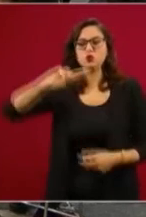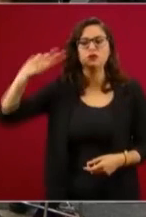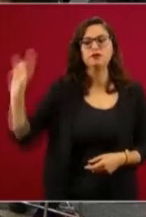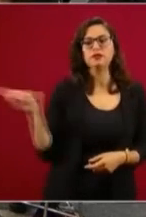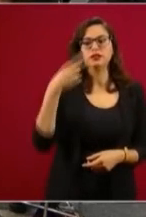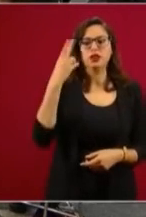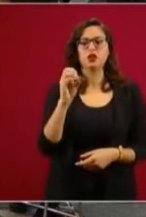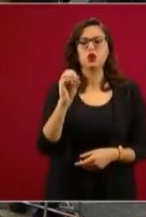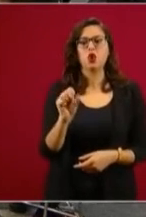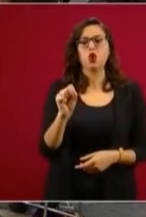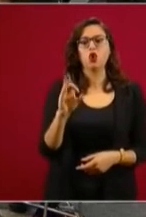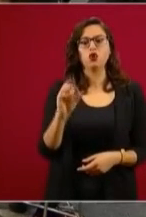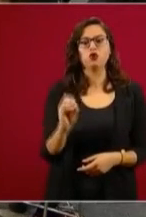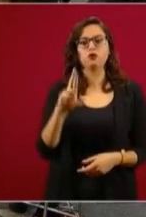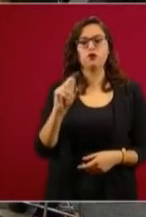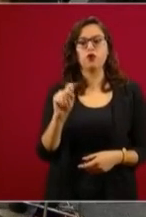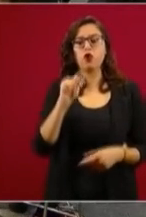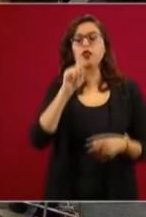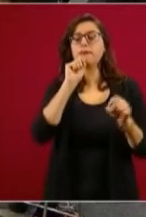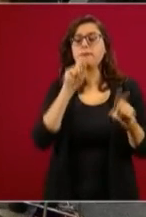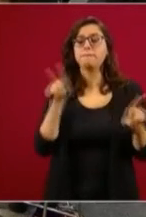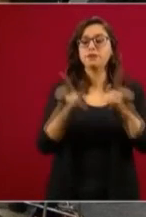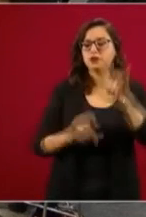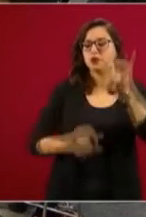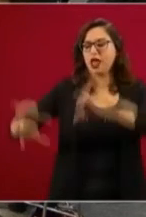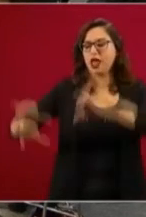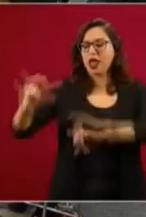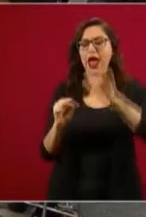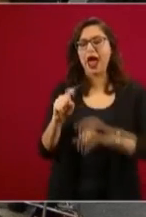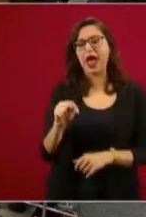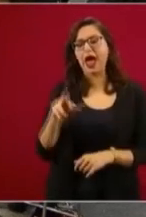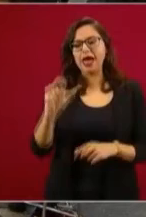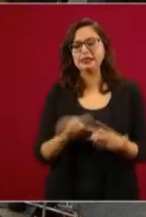sino él mismo dijo se les invitó. O hay una invitación del presidente,